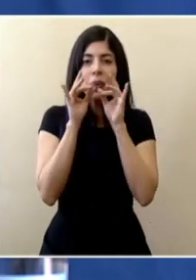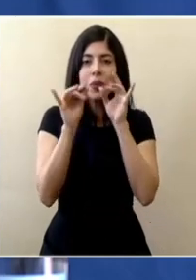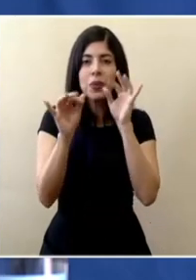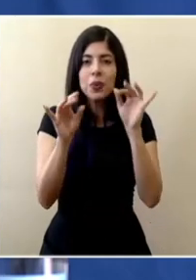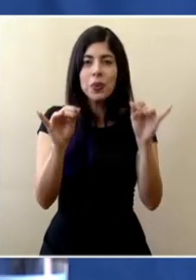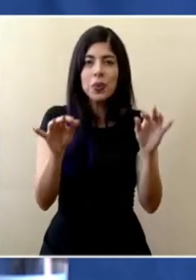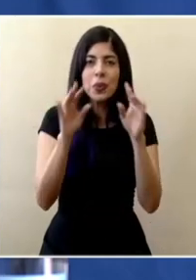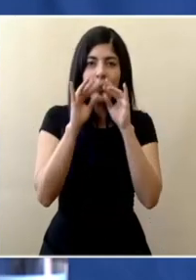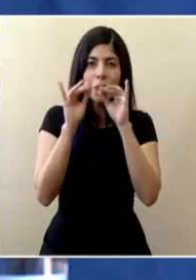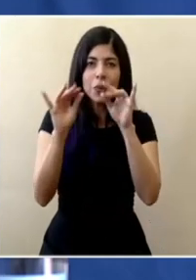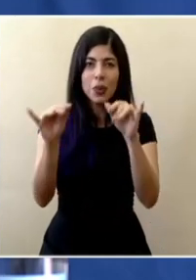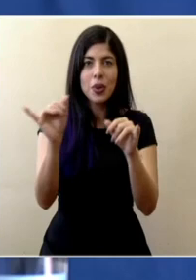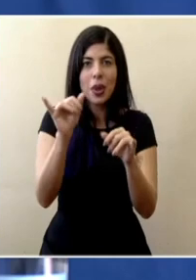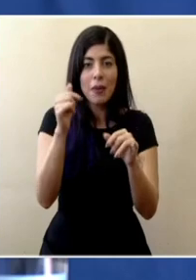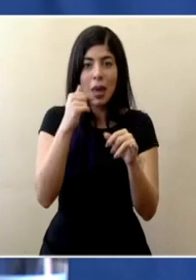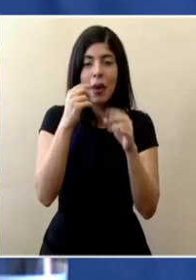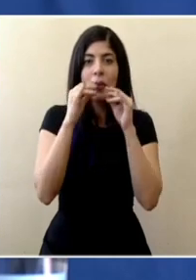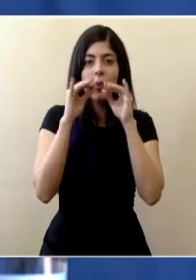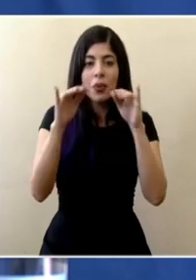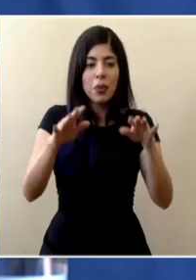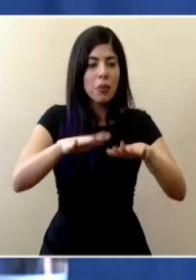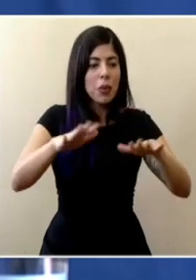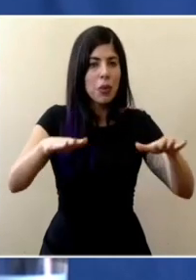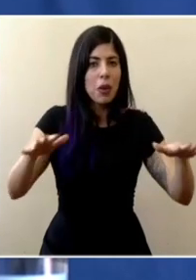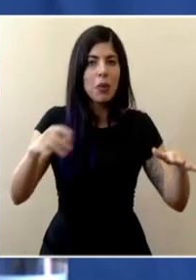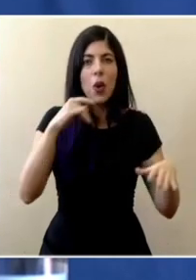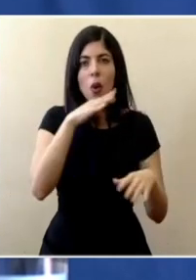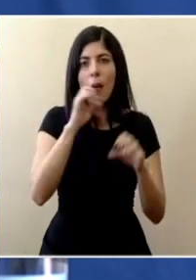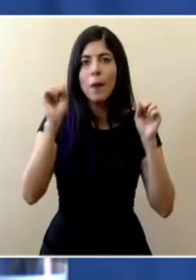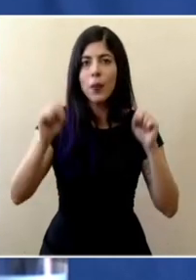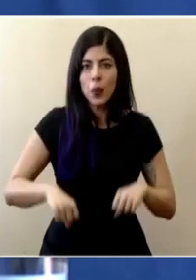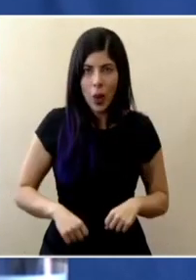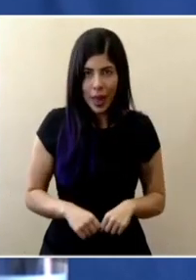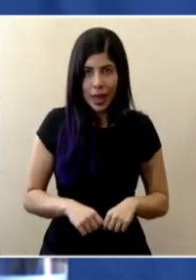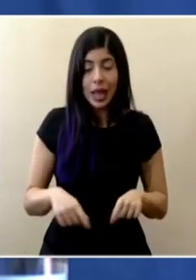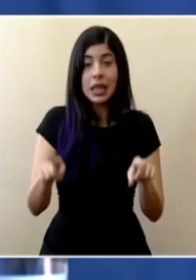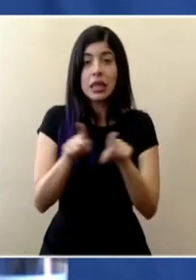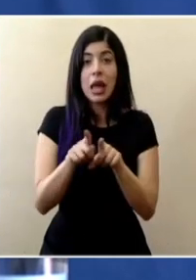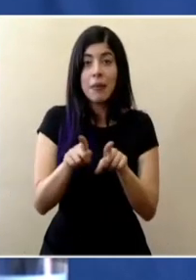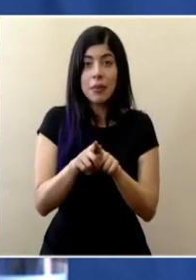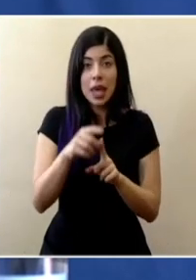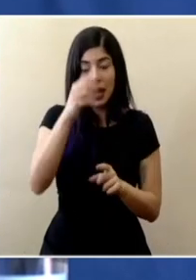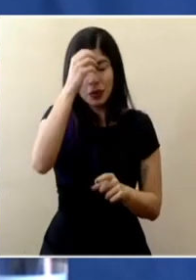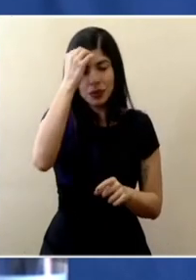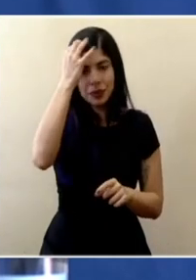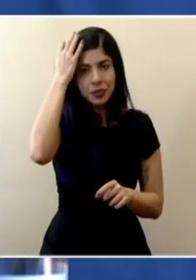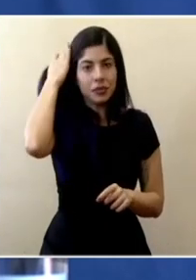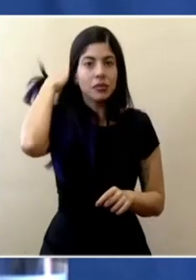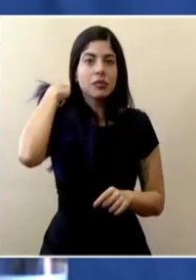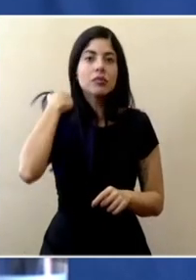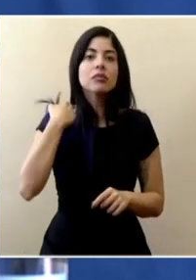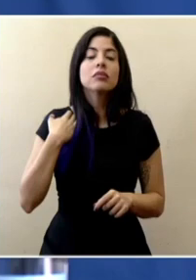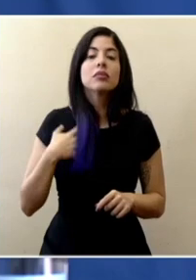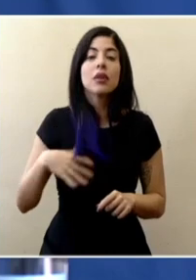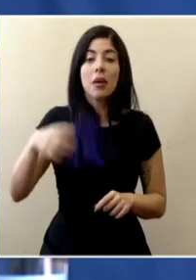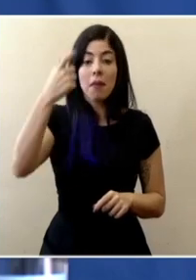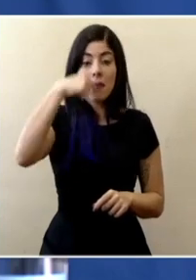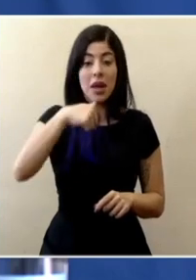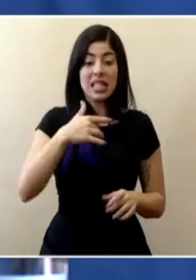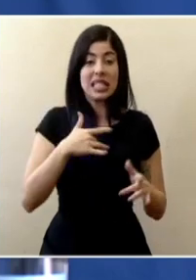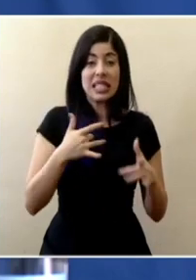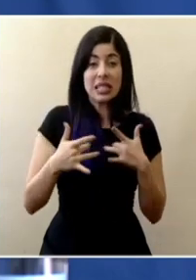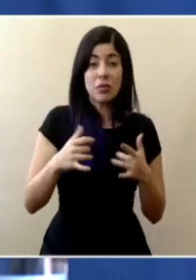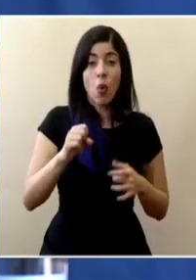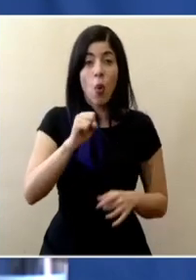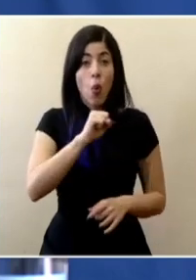gotitas de saliva y esas gotitas también pueden caer en objetos contaminados obviamente también entre más una persona tenga síntomas tenga